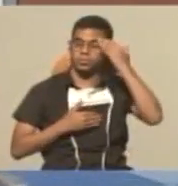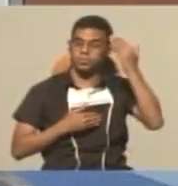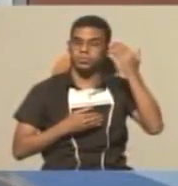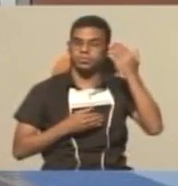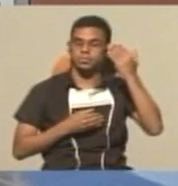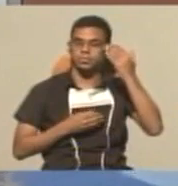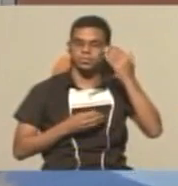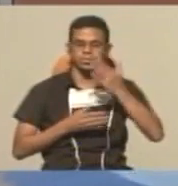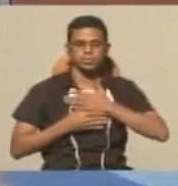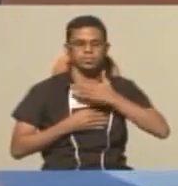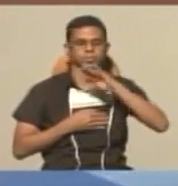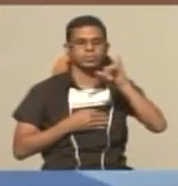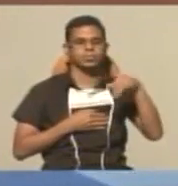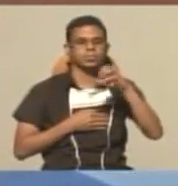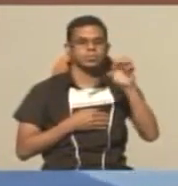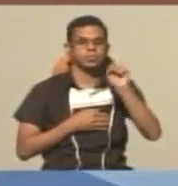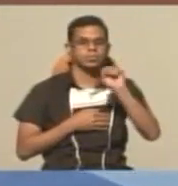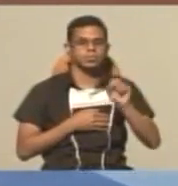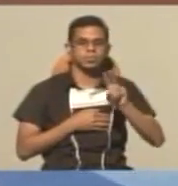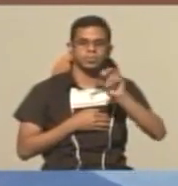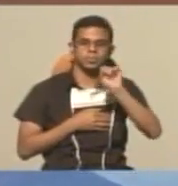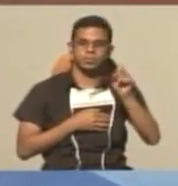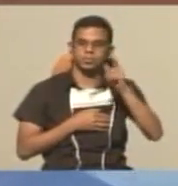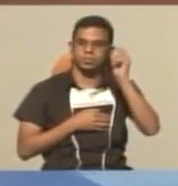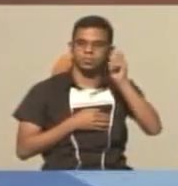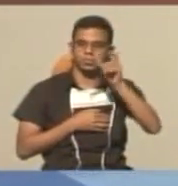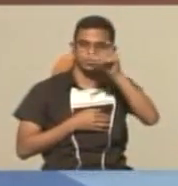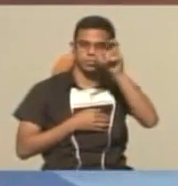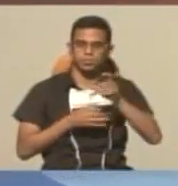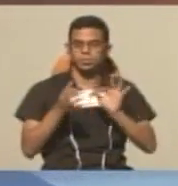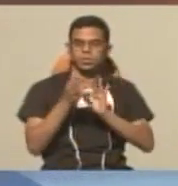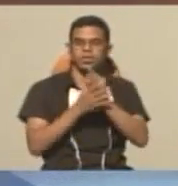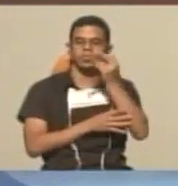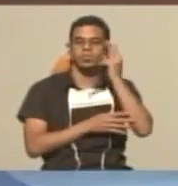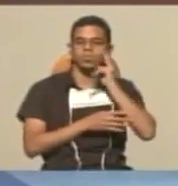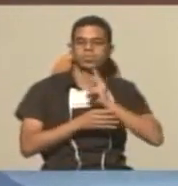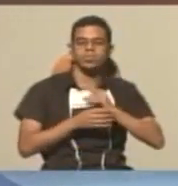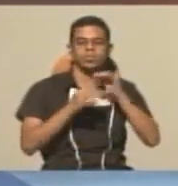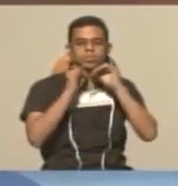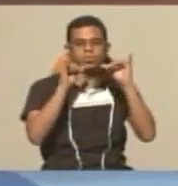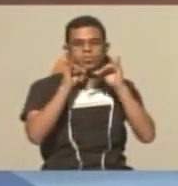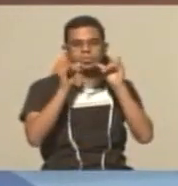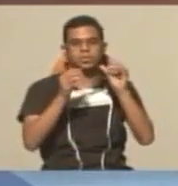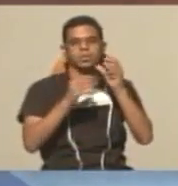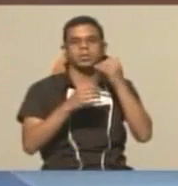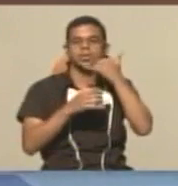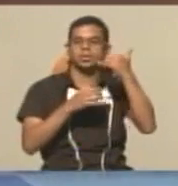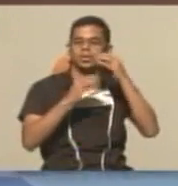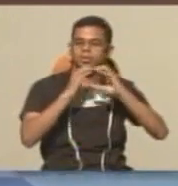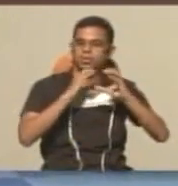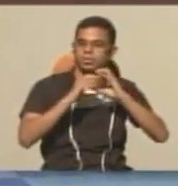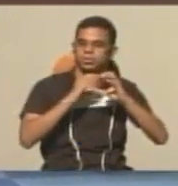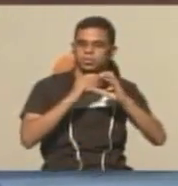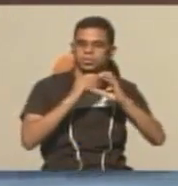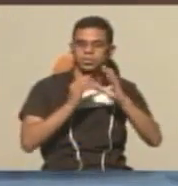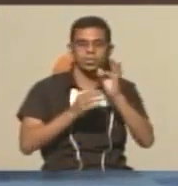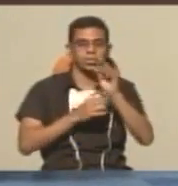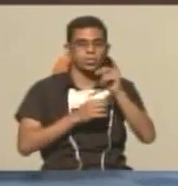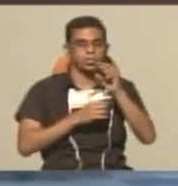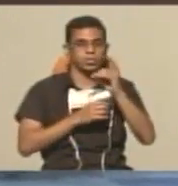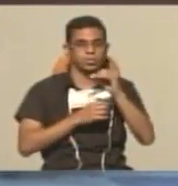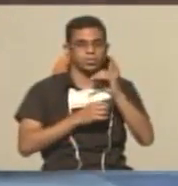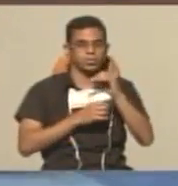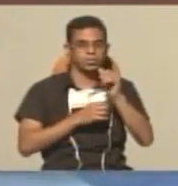Hola, soy Jesús Romero, tutor de la Fundación Bolivariana de Informática y Telemática, Fundavit. El día de hoy